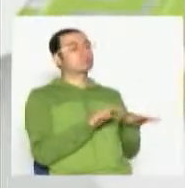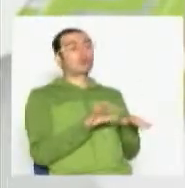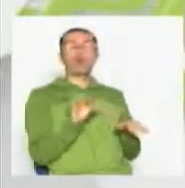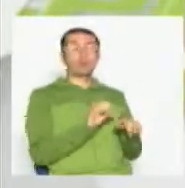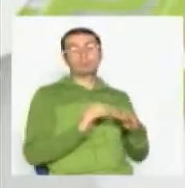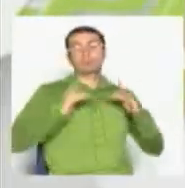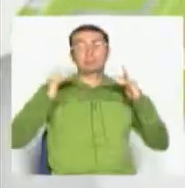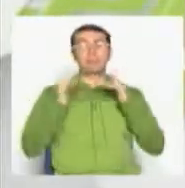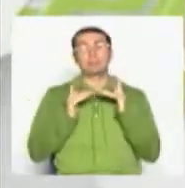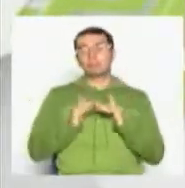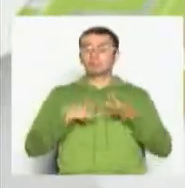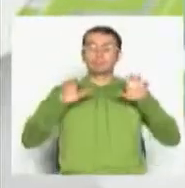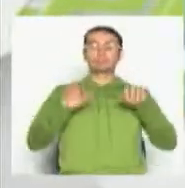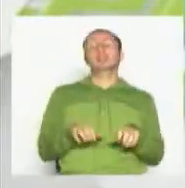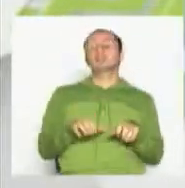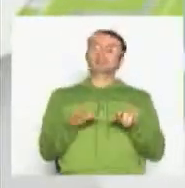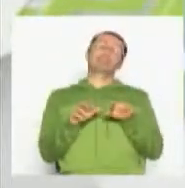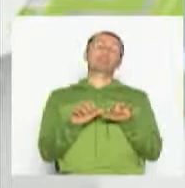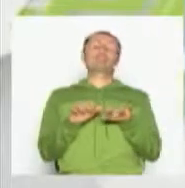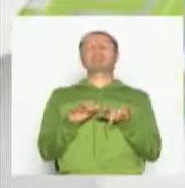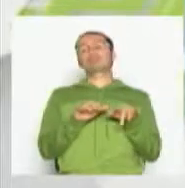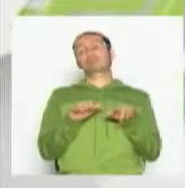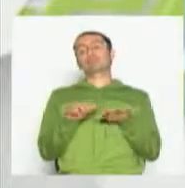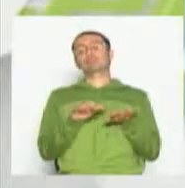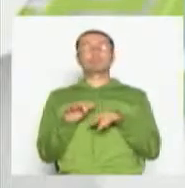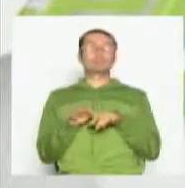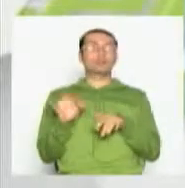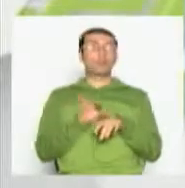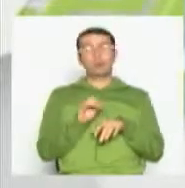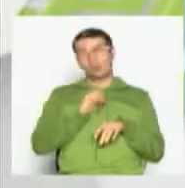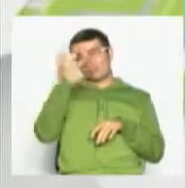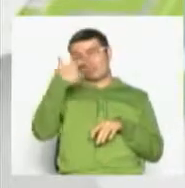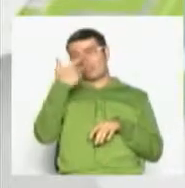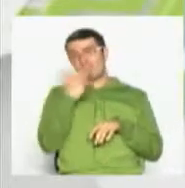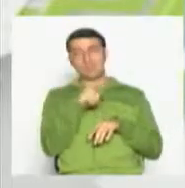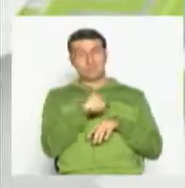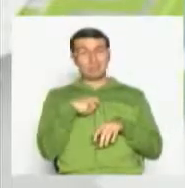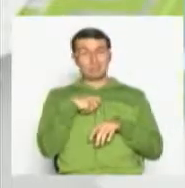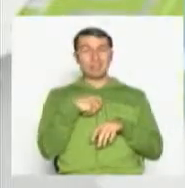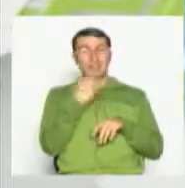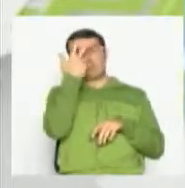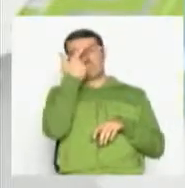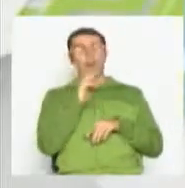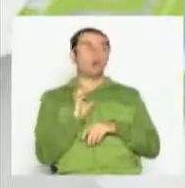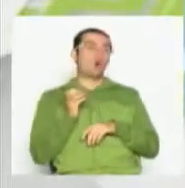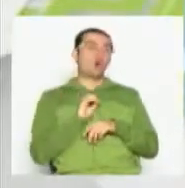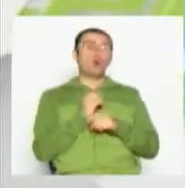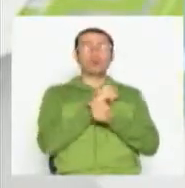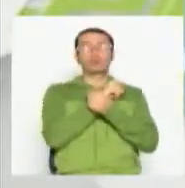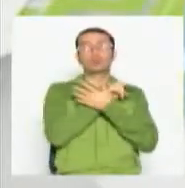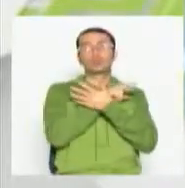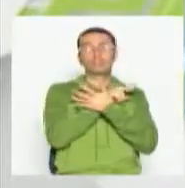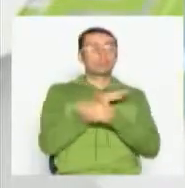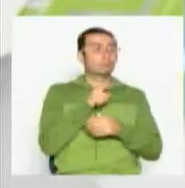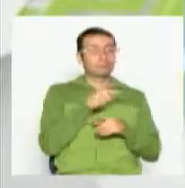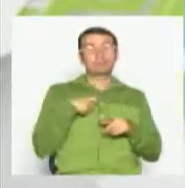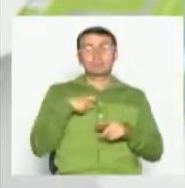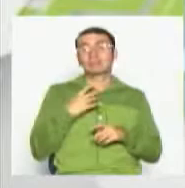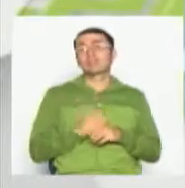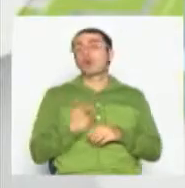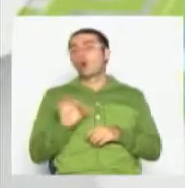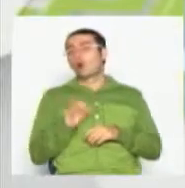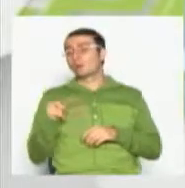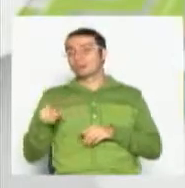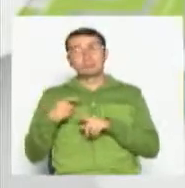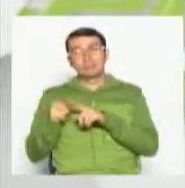o las famosas, el famoso Facebook, el famoso Twitter, el famoso Instagram,